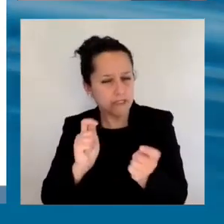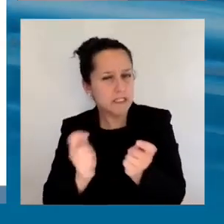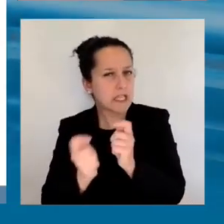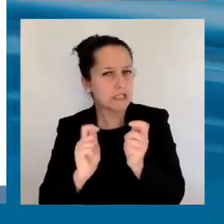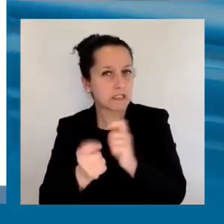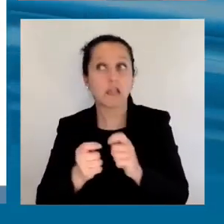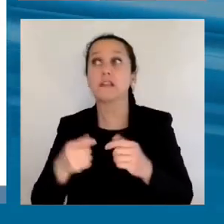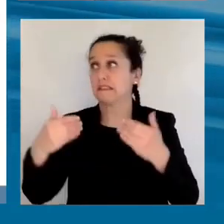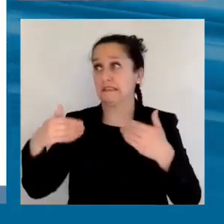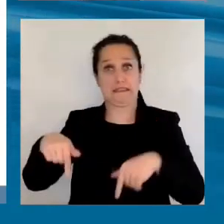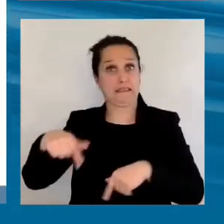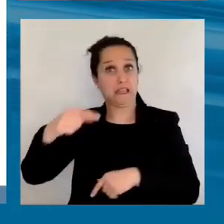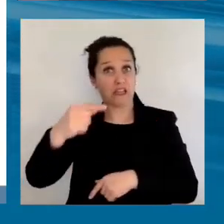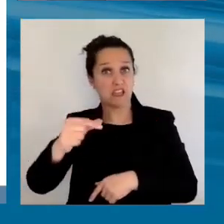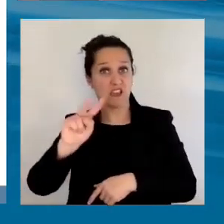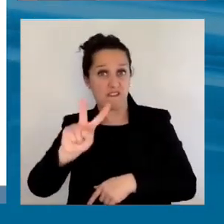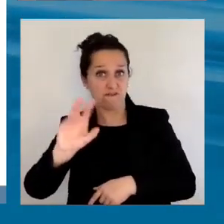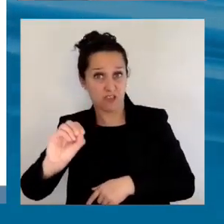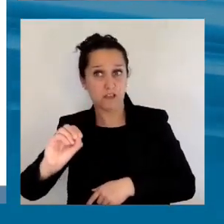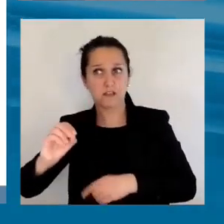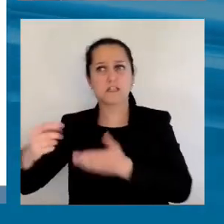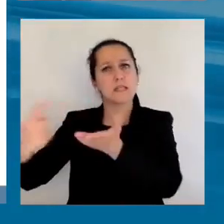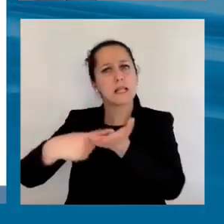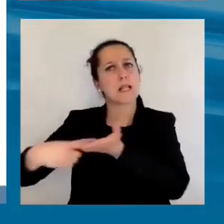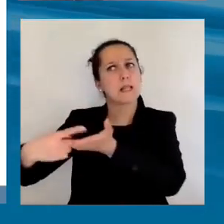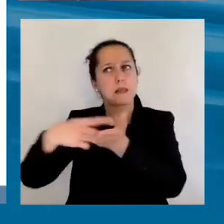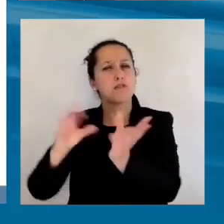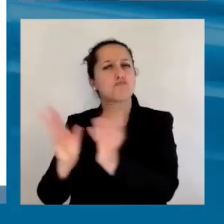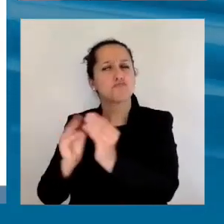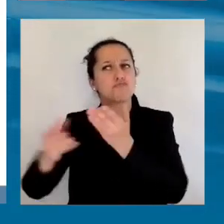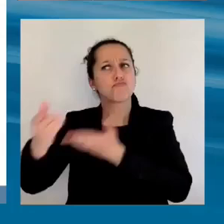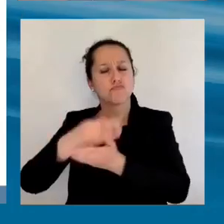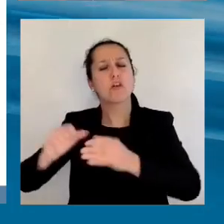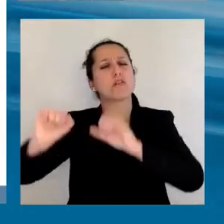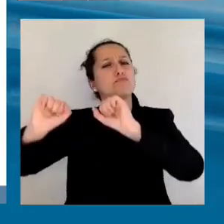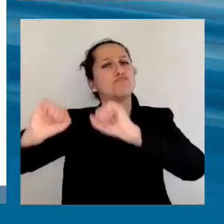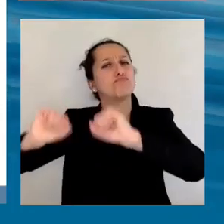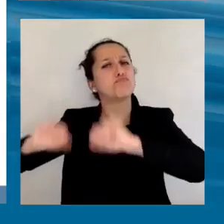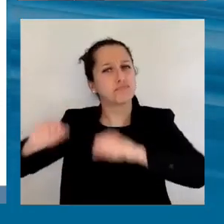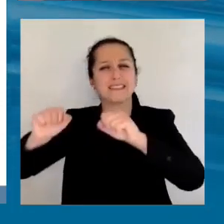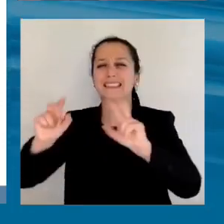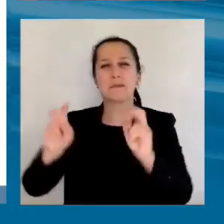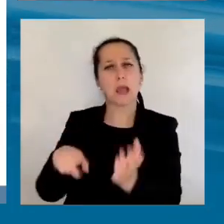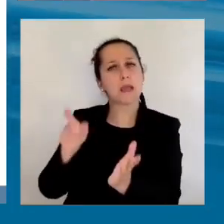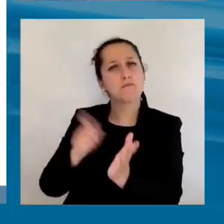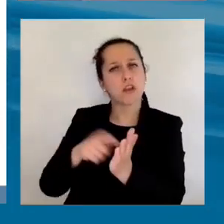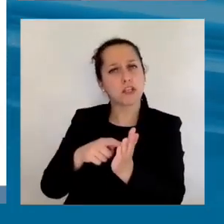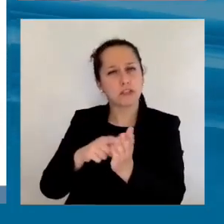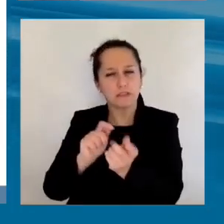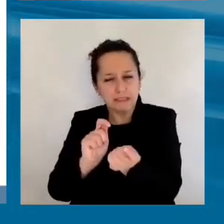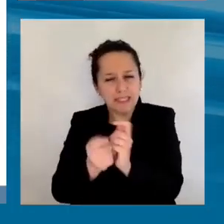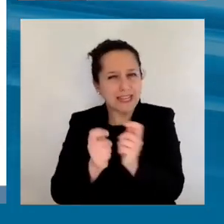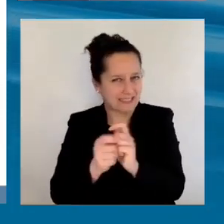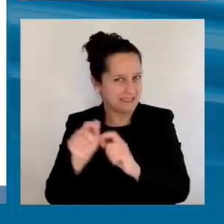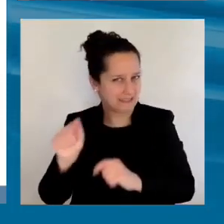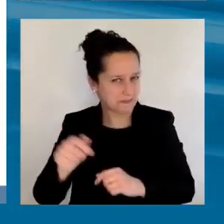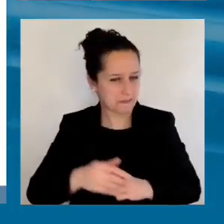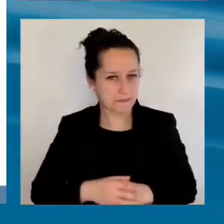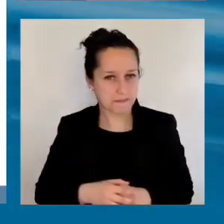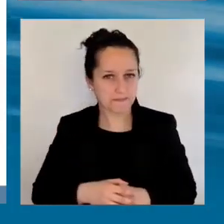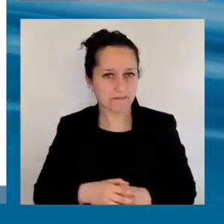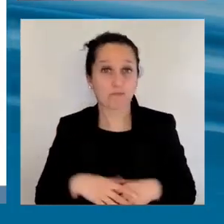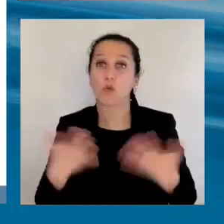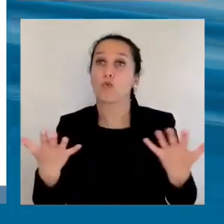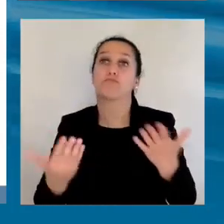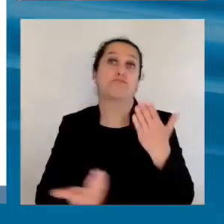aprobando una nueva propuesta también en términos de impuestos. Ahí están cambiando un poco las reglas. Acelerados cambios tecnológicos y,